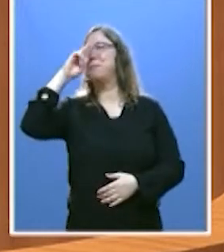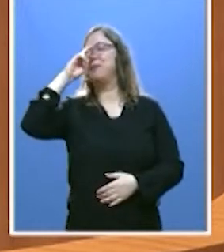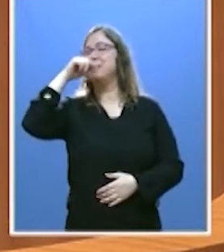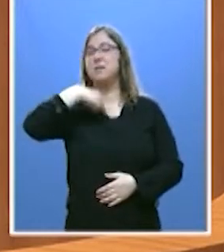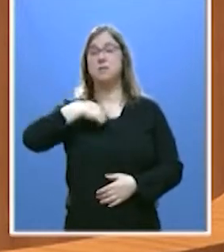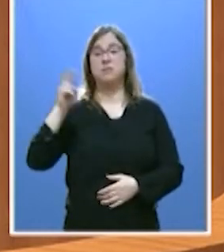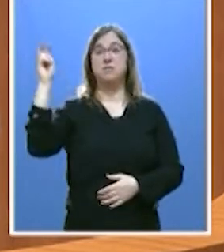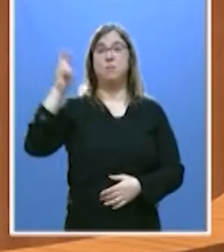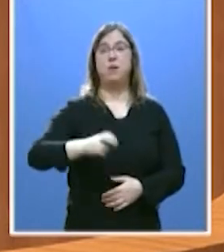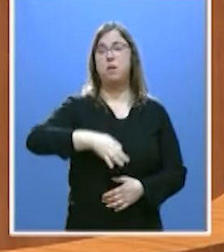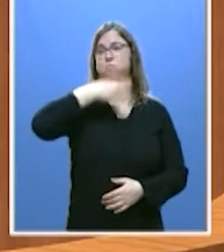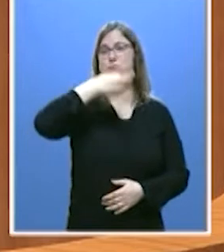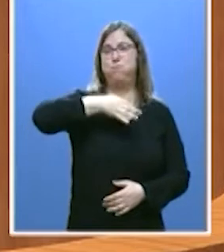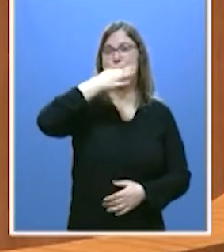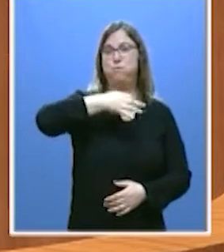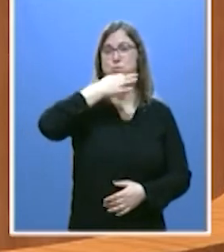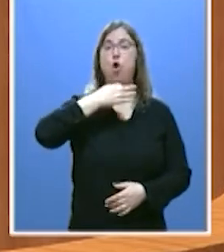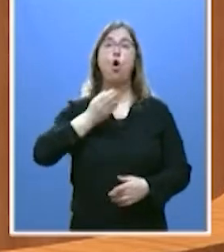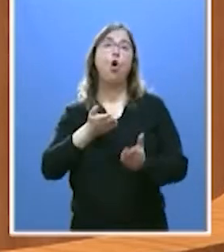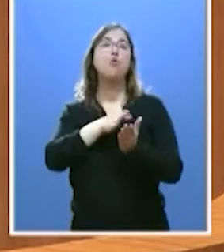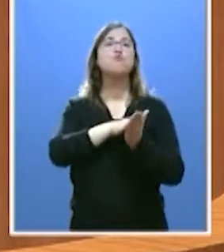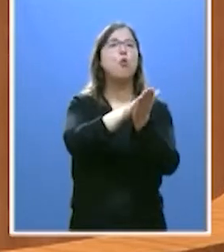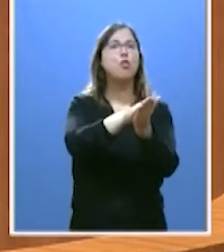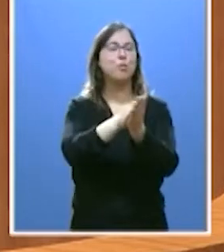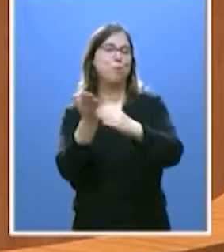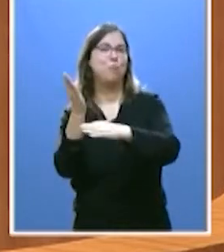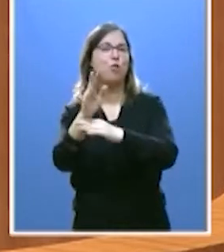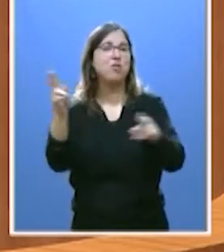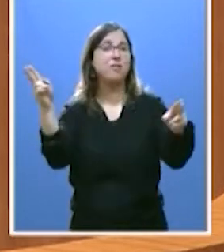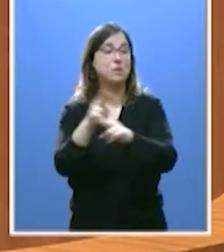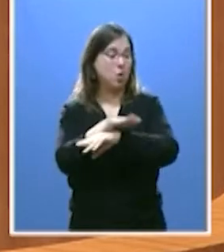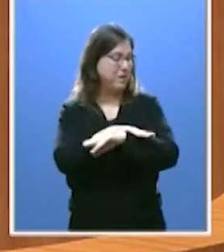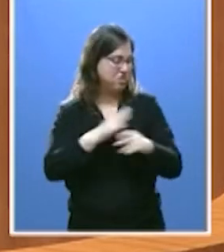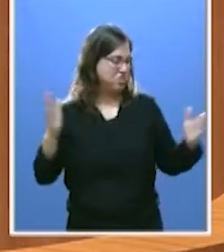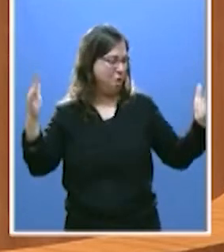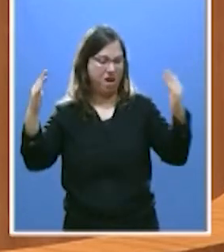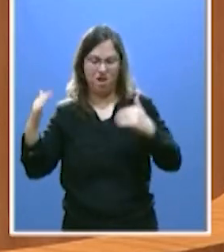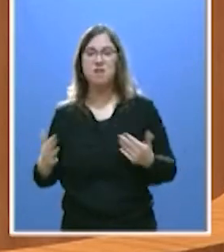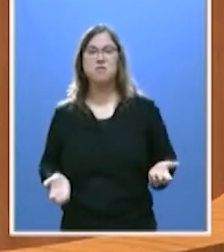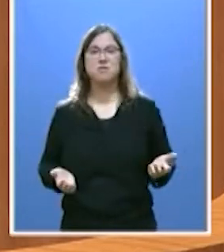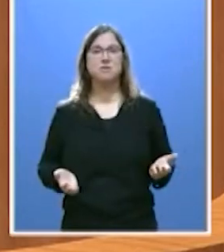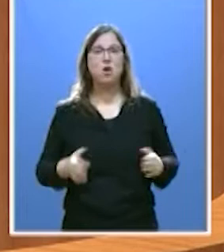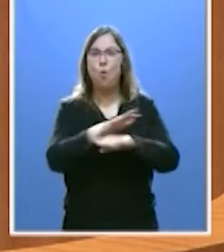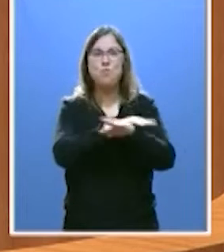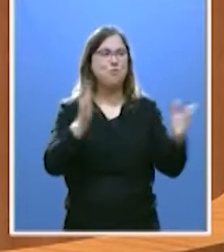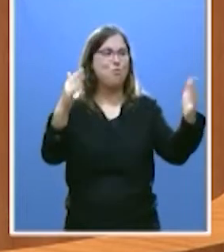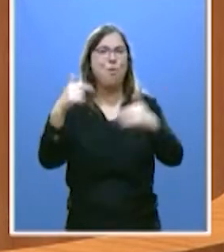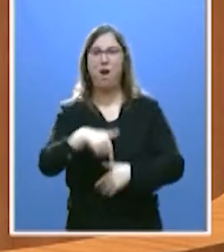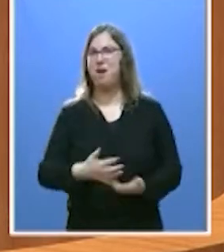presentar una moción de censura a un gobierno que ya no está aquí. Mire,